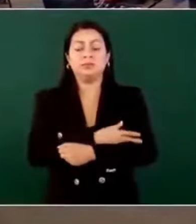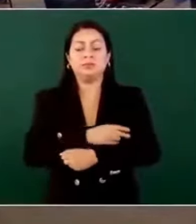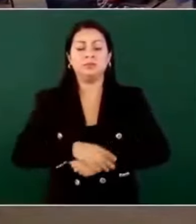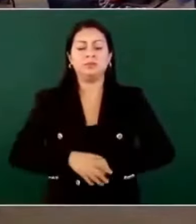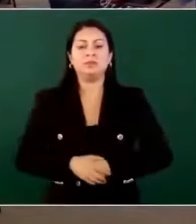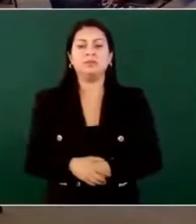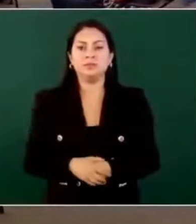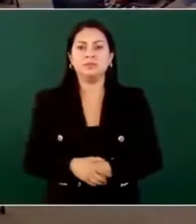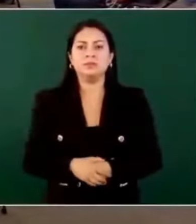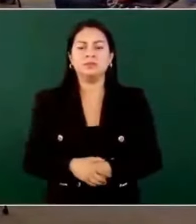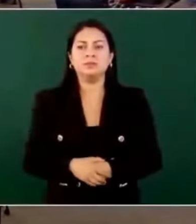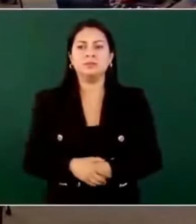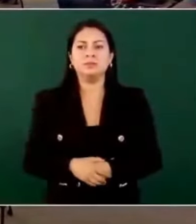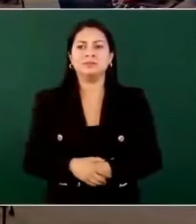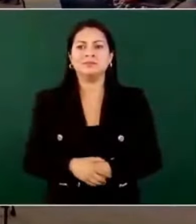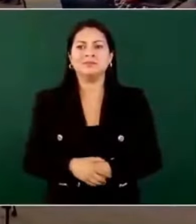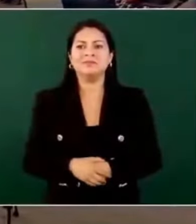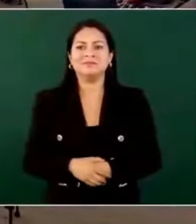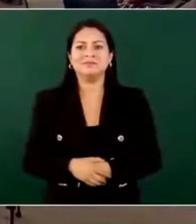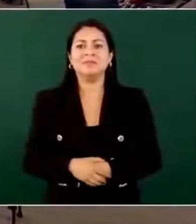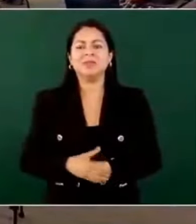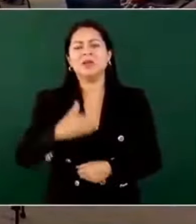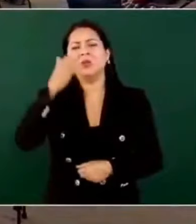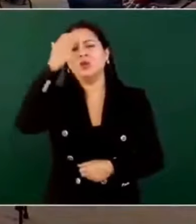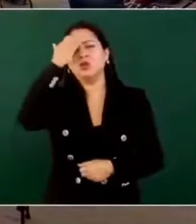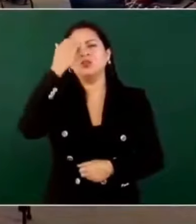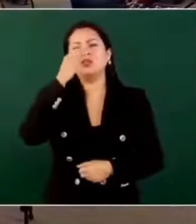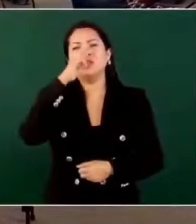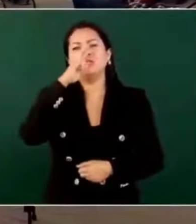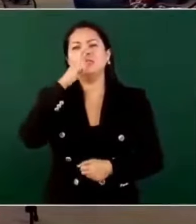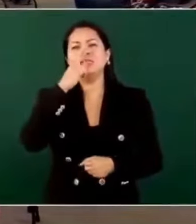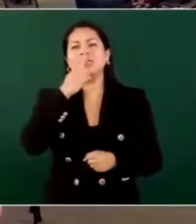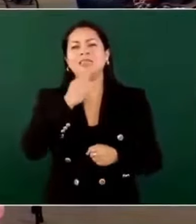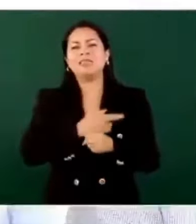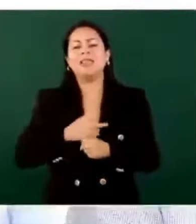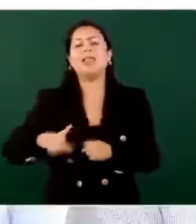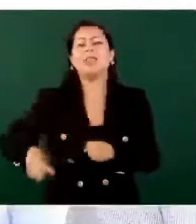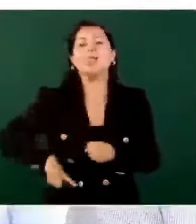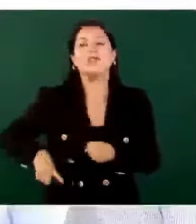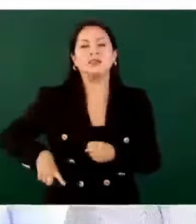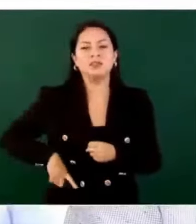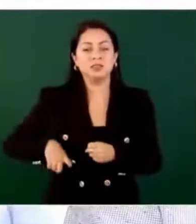Desde luego conozco a la secretaria de Gobernación,